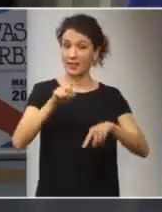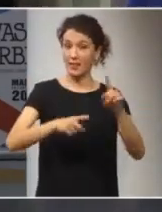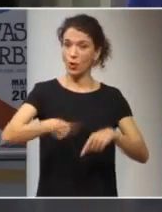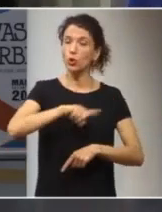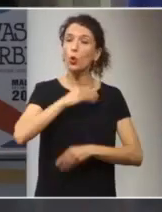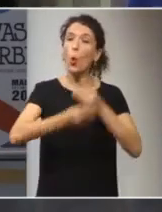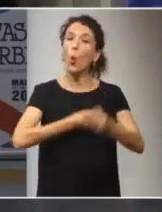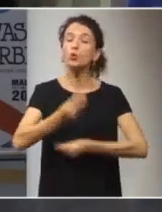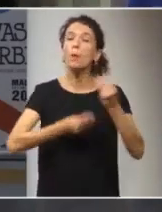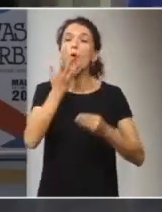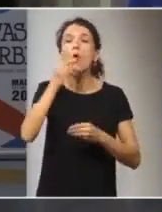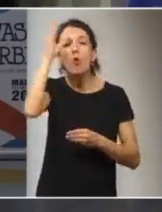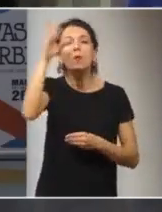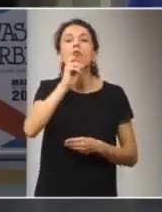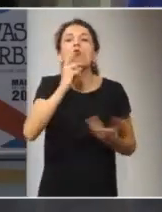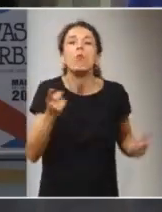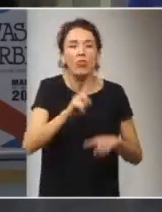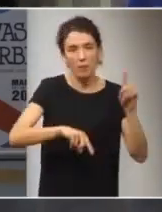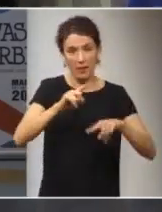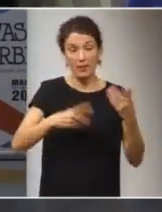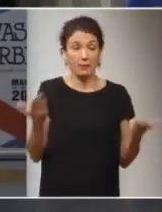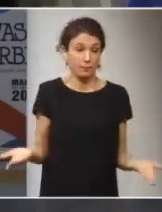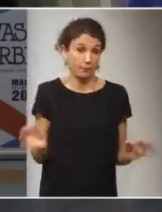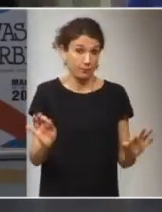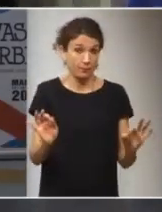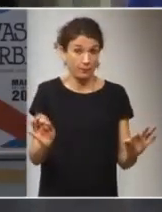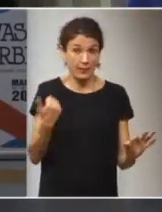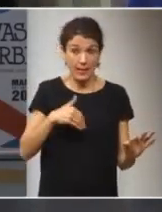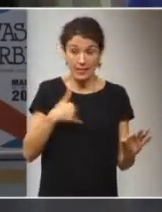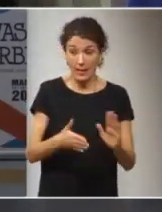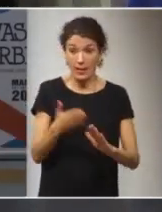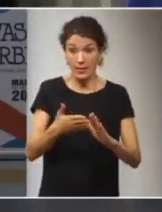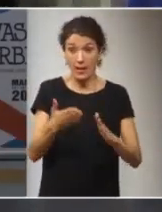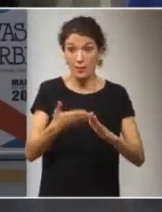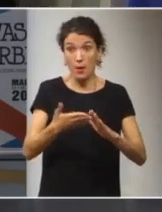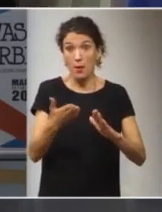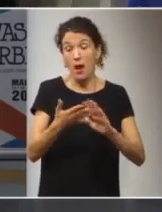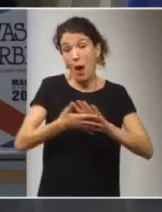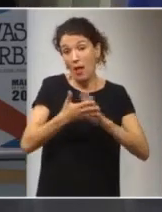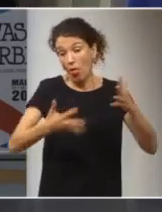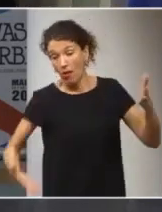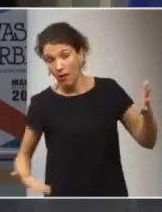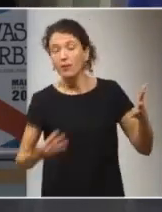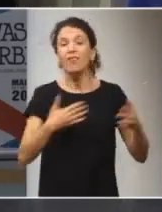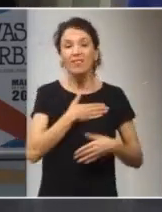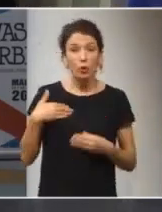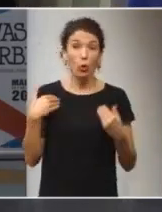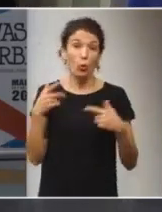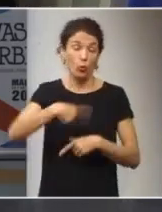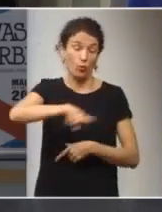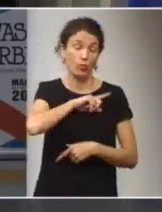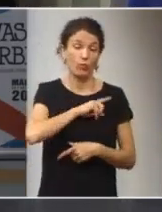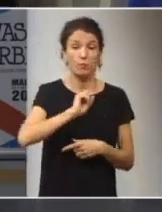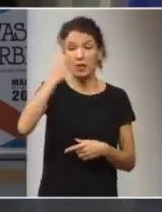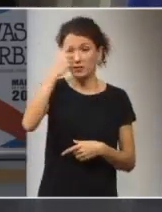utilicemos el conocimiento. Así que, creo que ya me estoy extendiendo mucho. Simplemente desearos, sobre